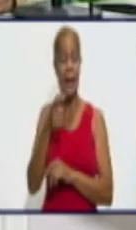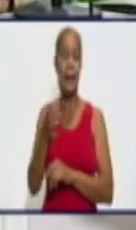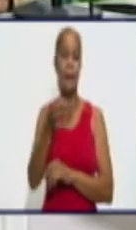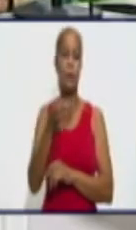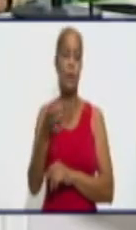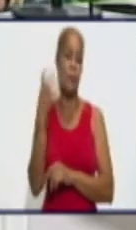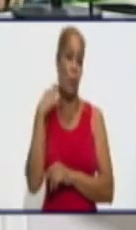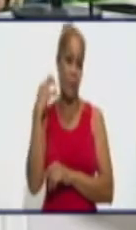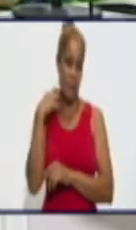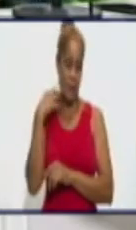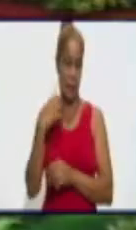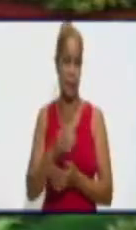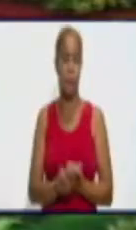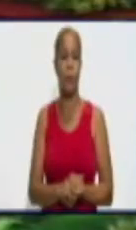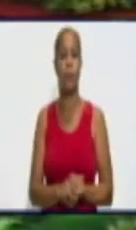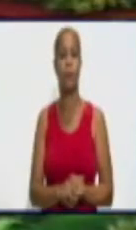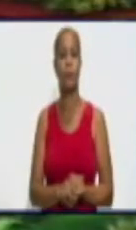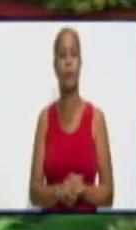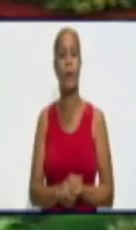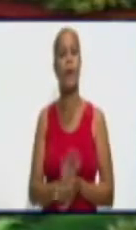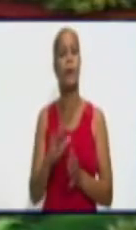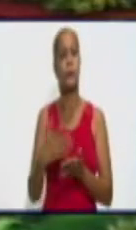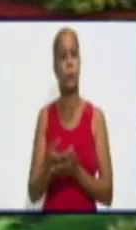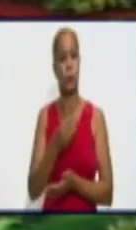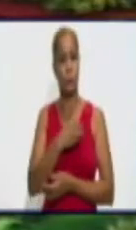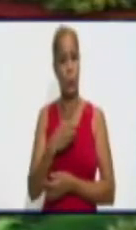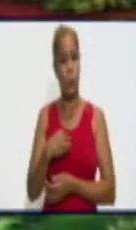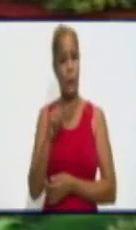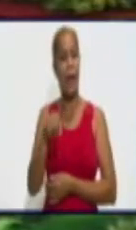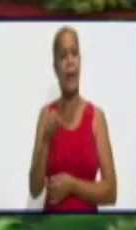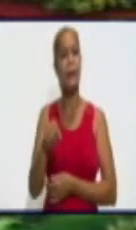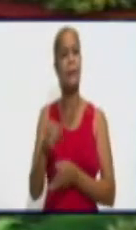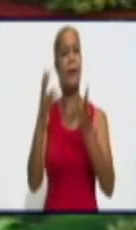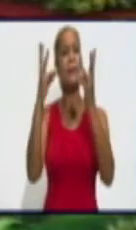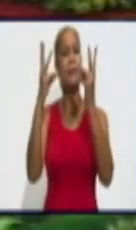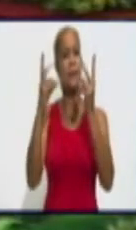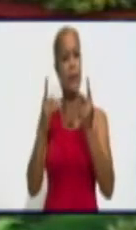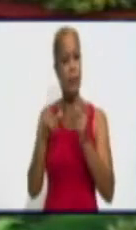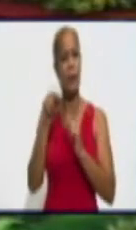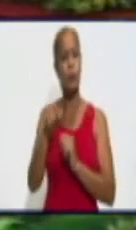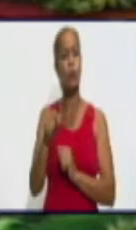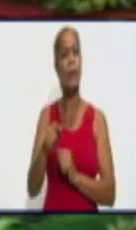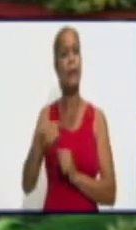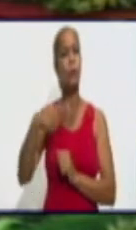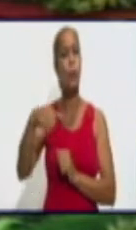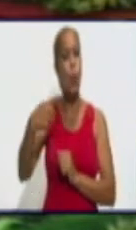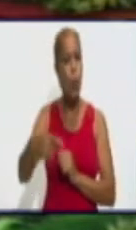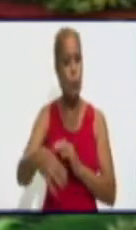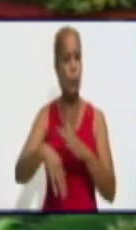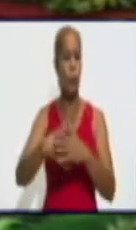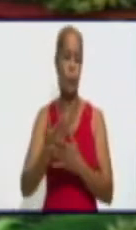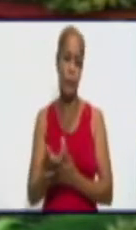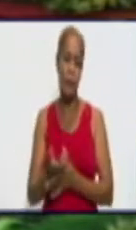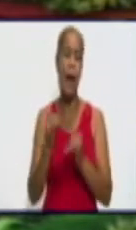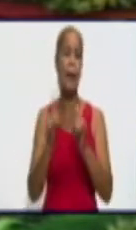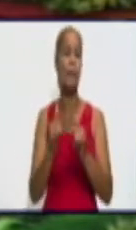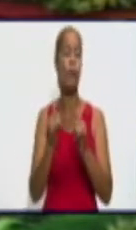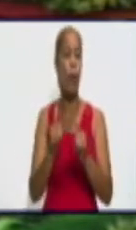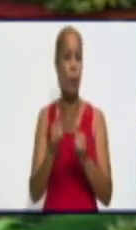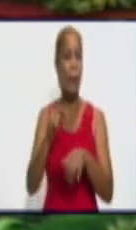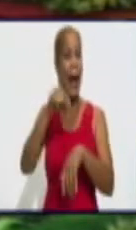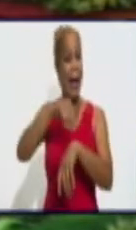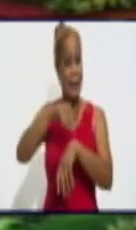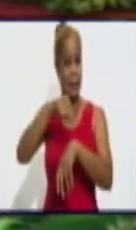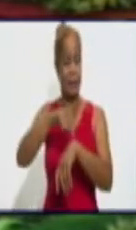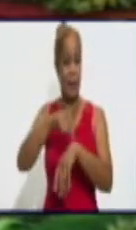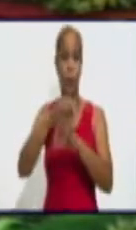Manduley. Doctora, estas cifras que usted cada día a esta hora comparte con los televidentes dan una